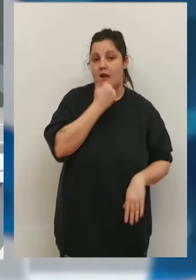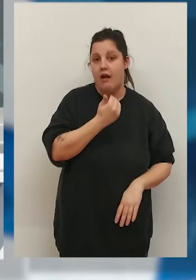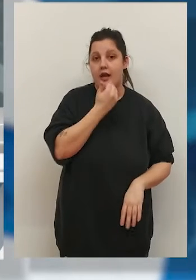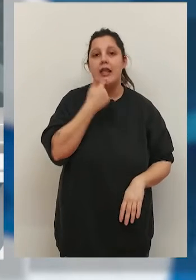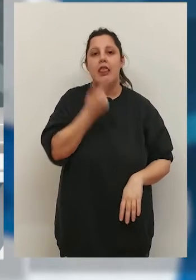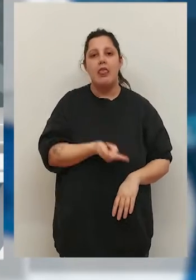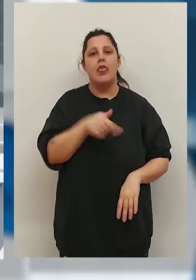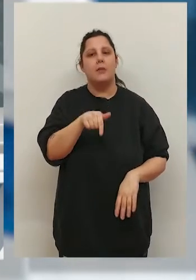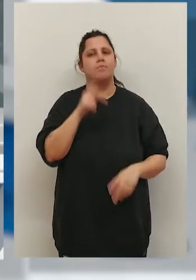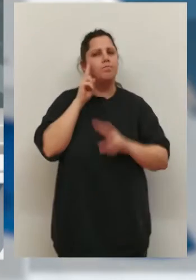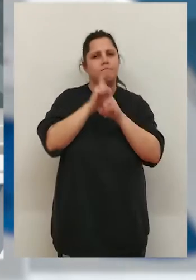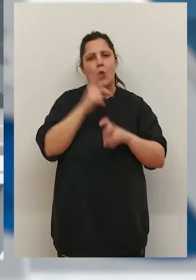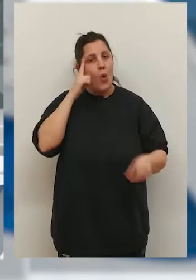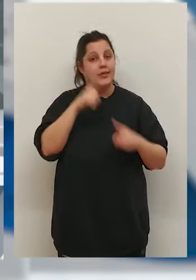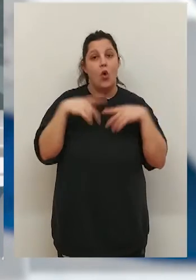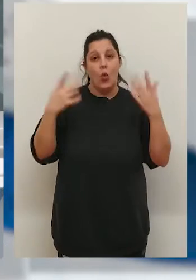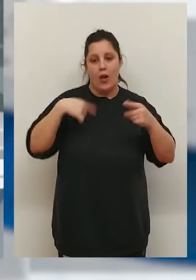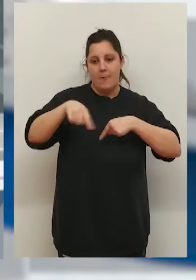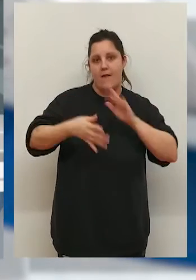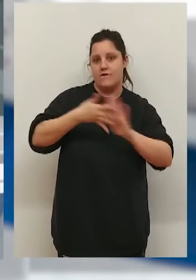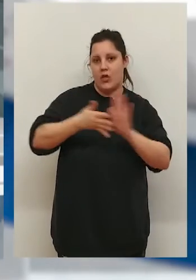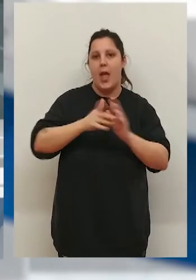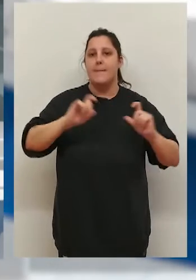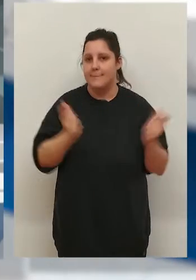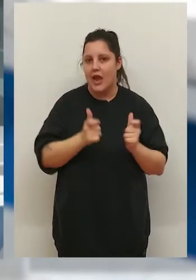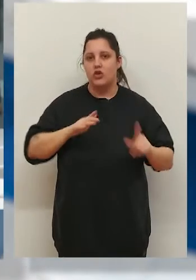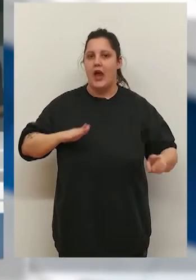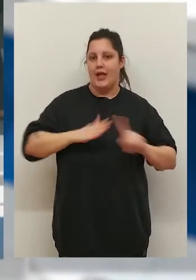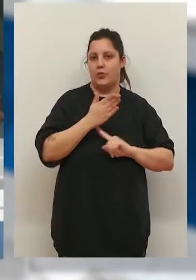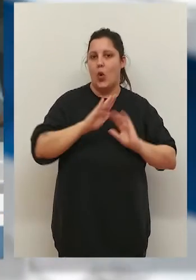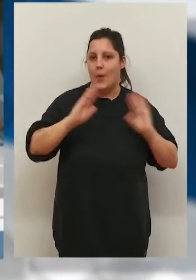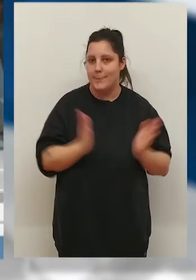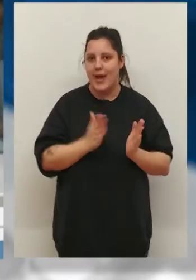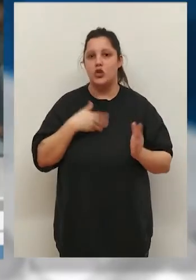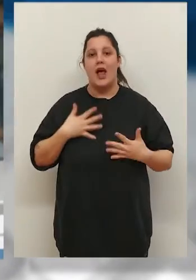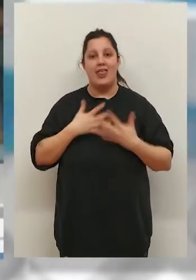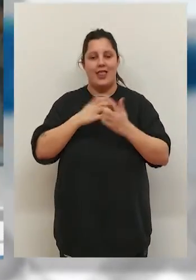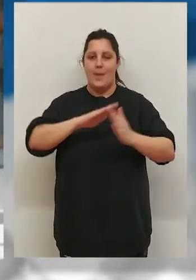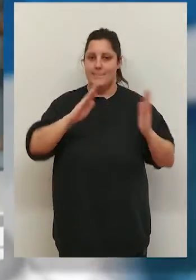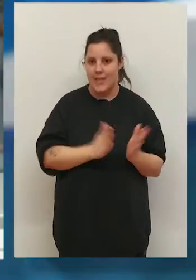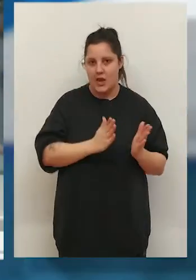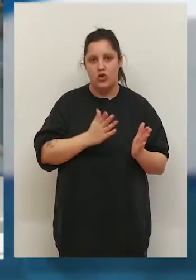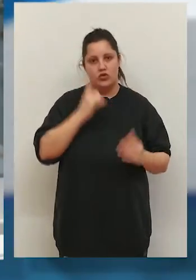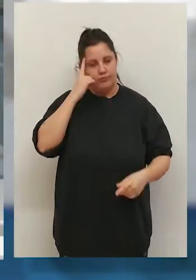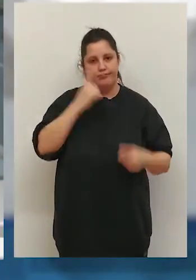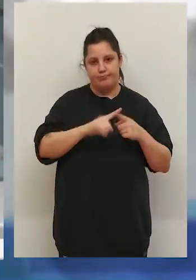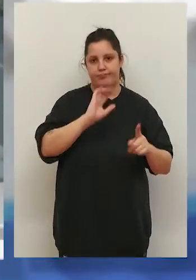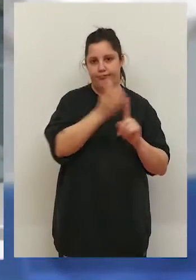financiada por los fondos europeos, esta obra busca reducir la velocidad del tráfico, así como los atropellos y accidentes viales.